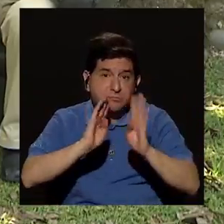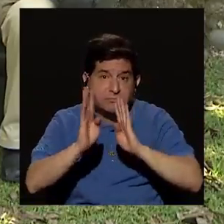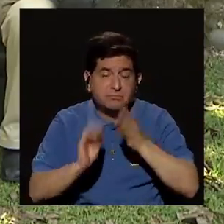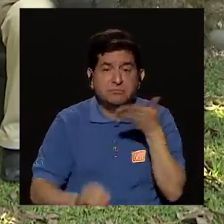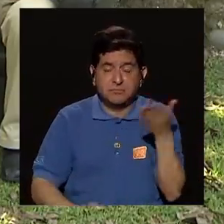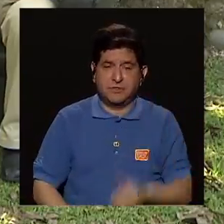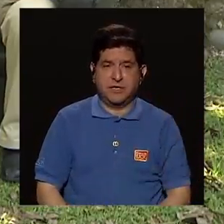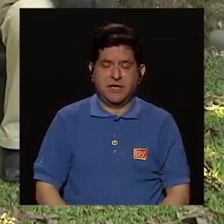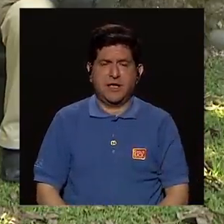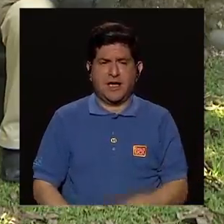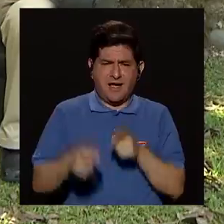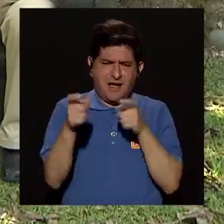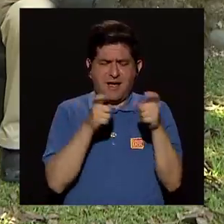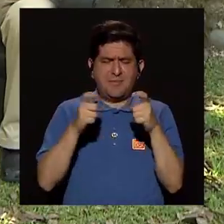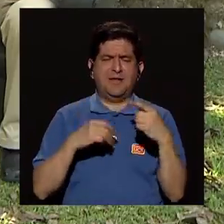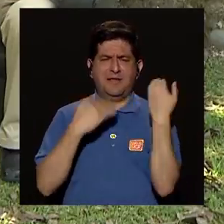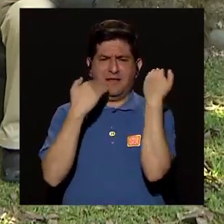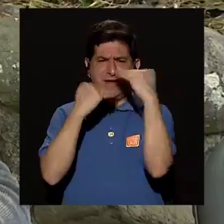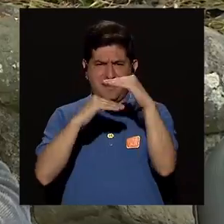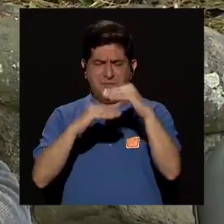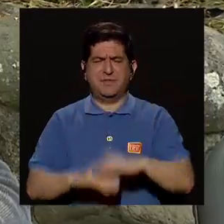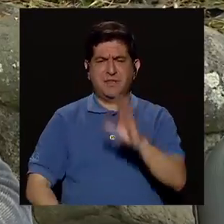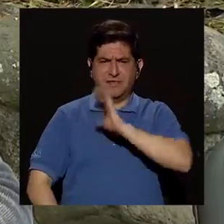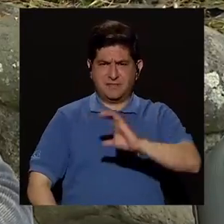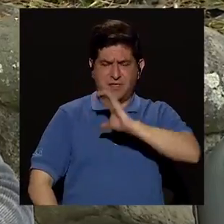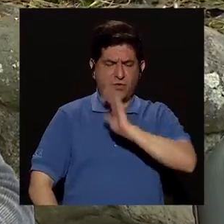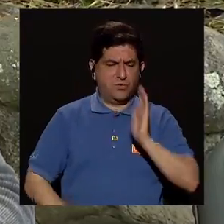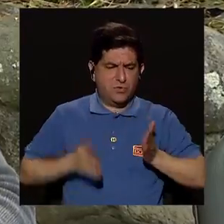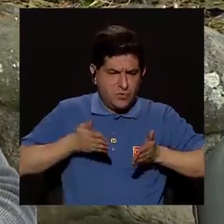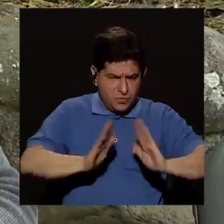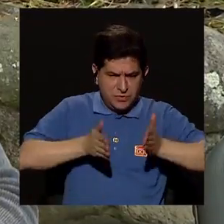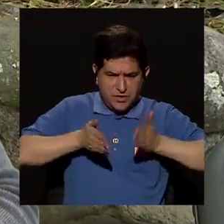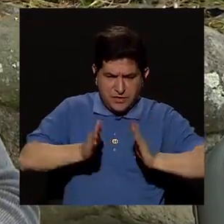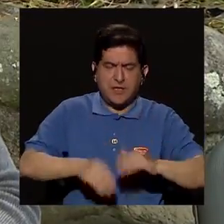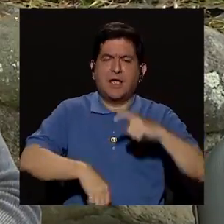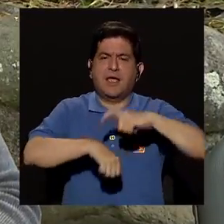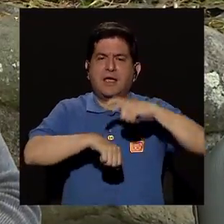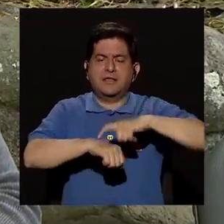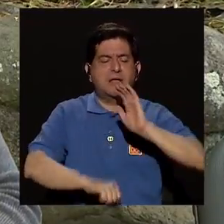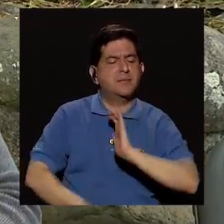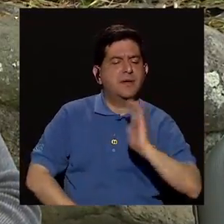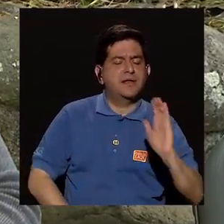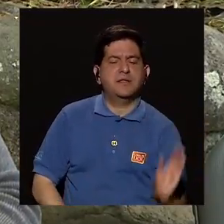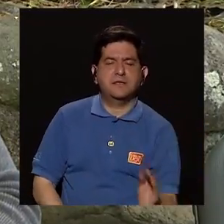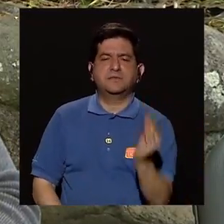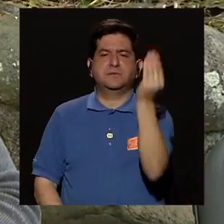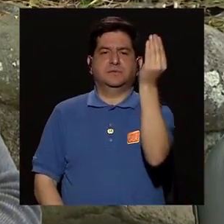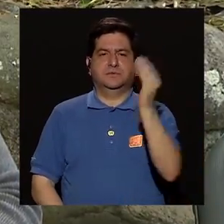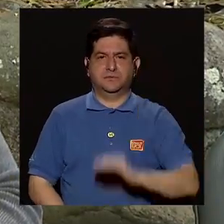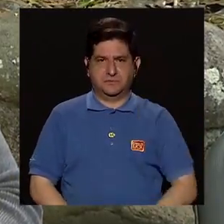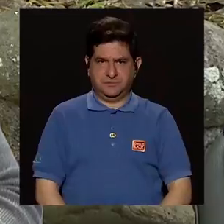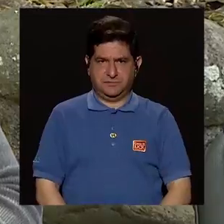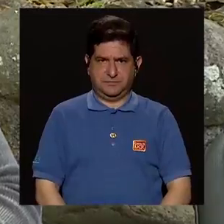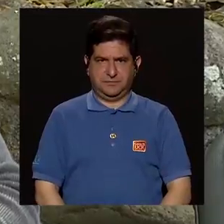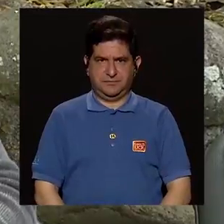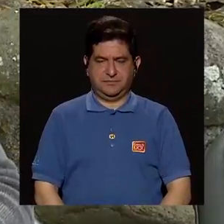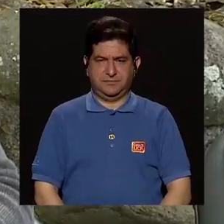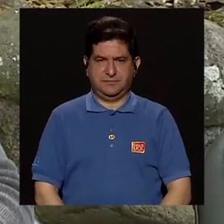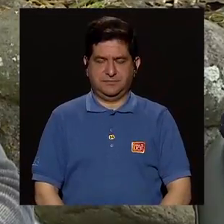conversar acerca de cómo manejar los límites en el comportamiento de los hijos en la etapa de la niñez y la adolescencia.